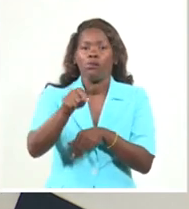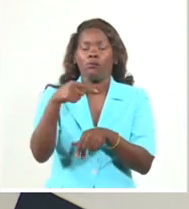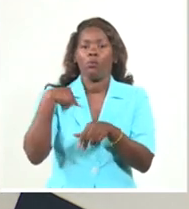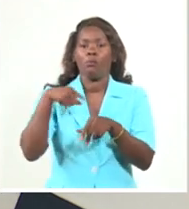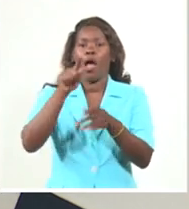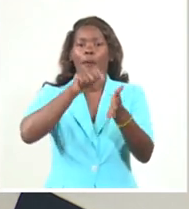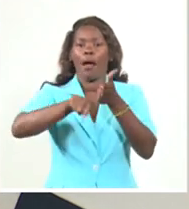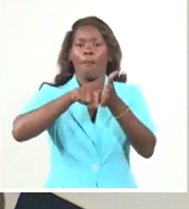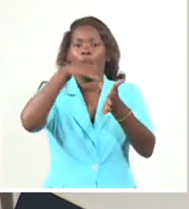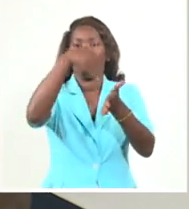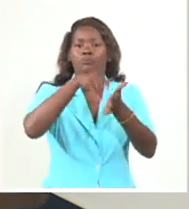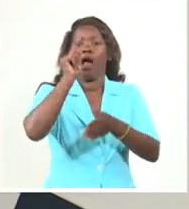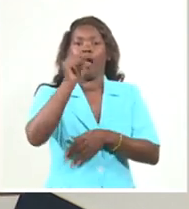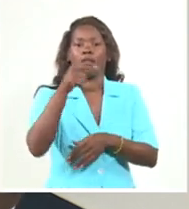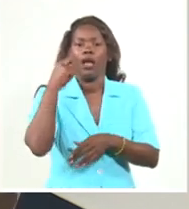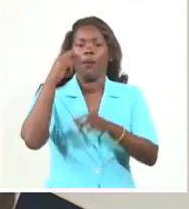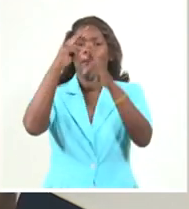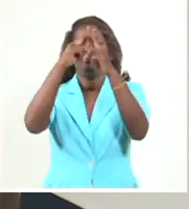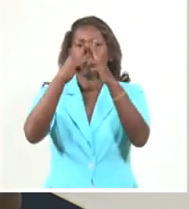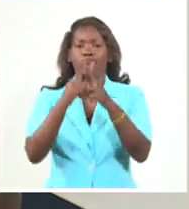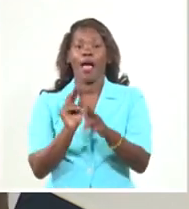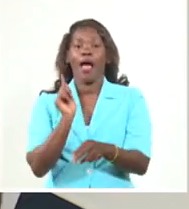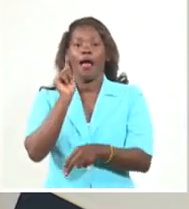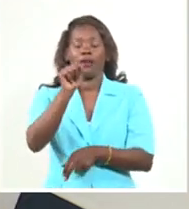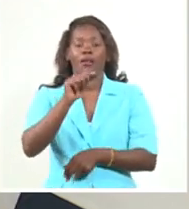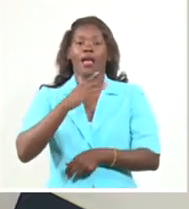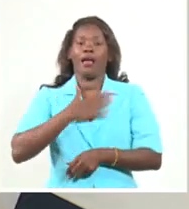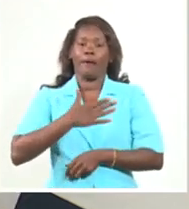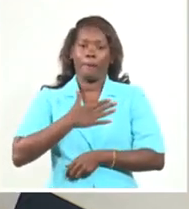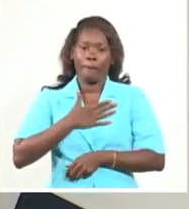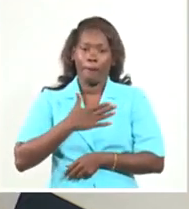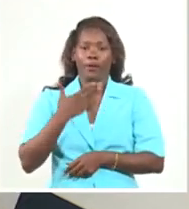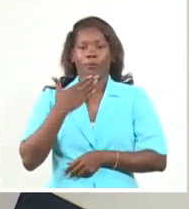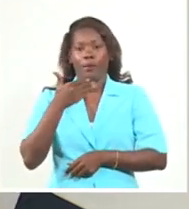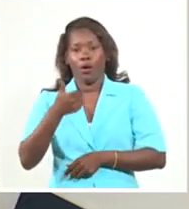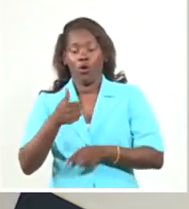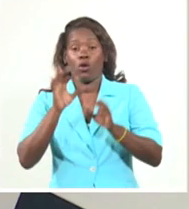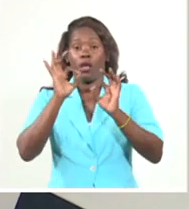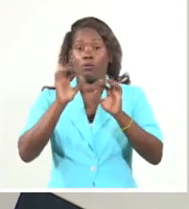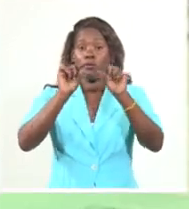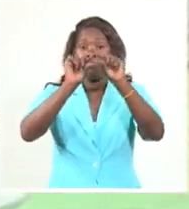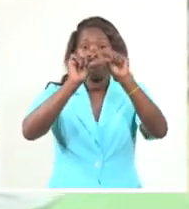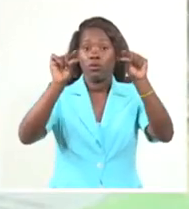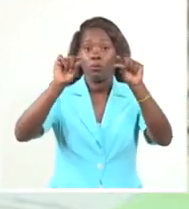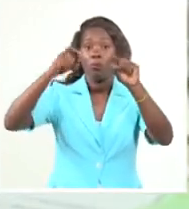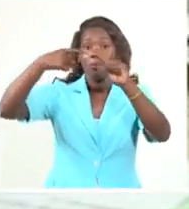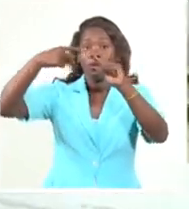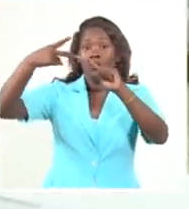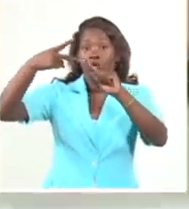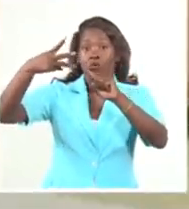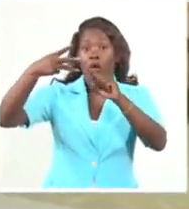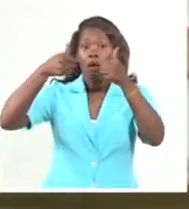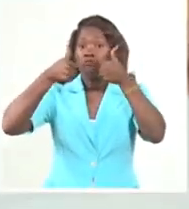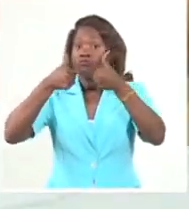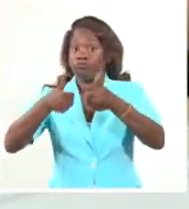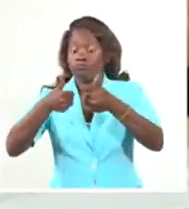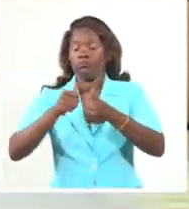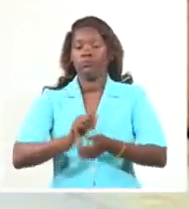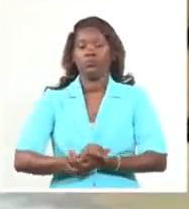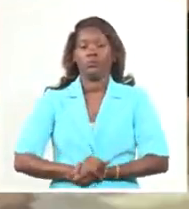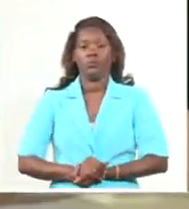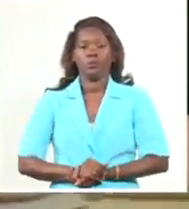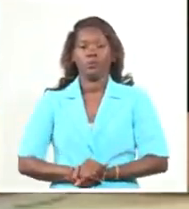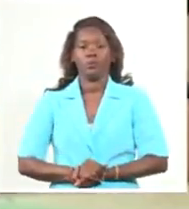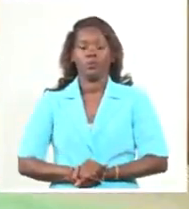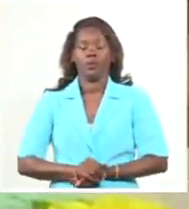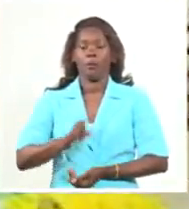en segundo lugar si están inscritos y sus datos son los correctos, son los adecuados. 21.000 mesas electorales